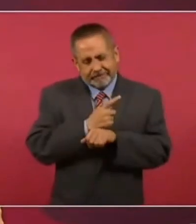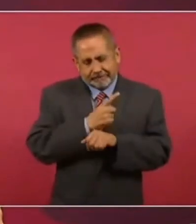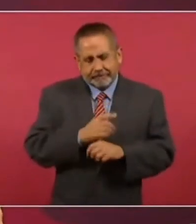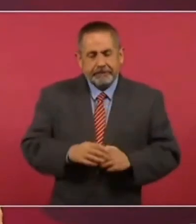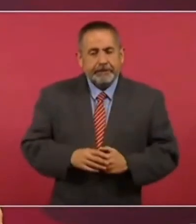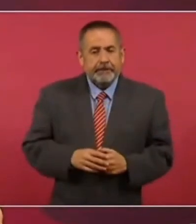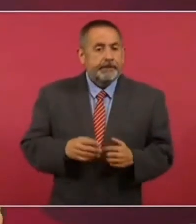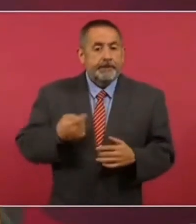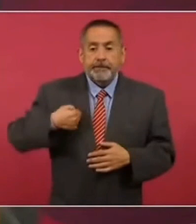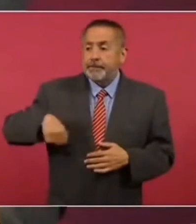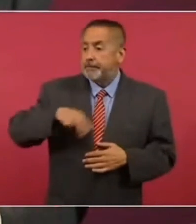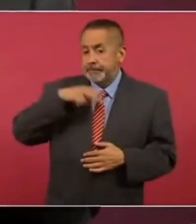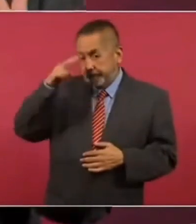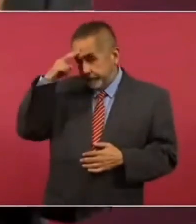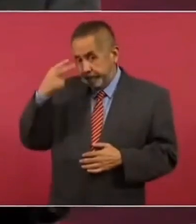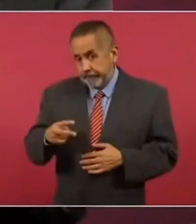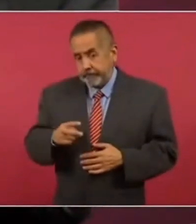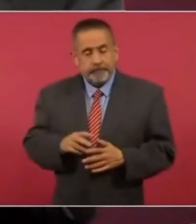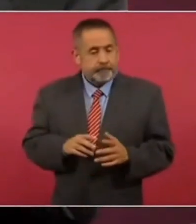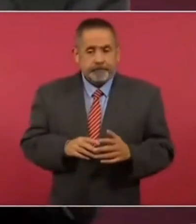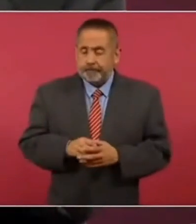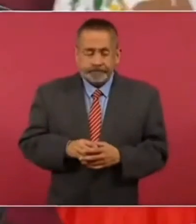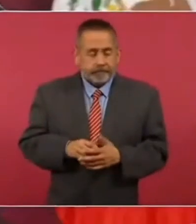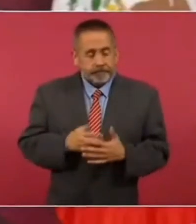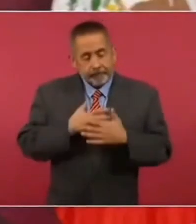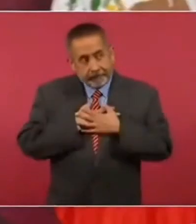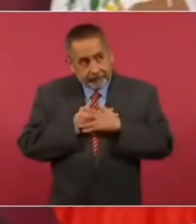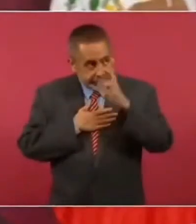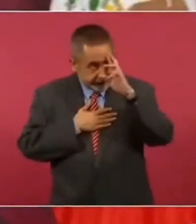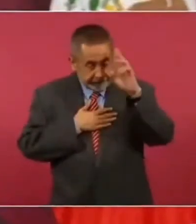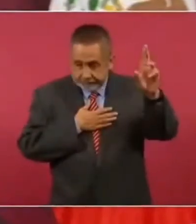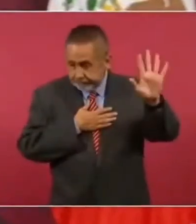Nosotros, lo digo con todo respeto,